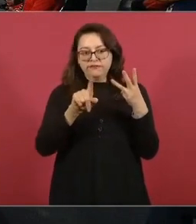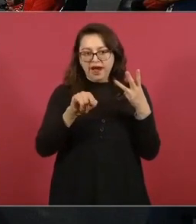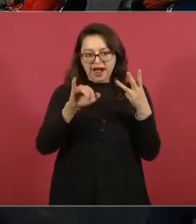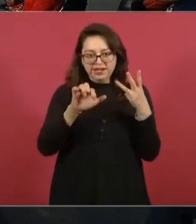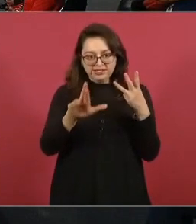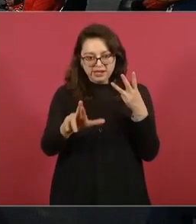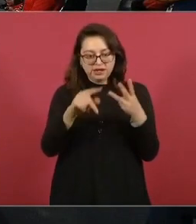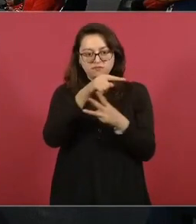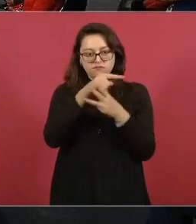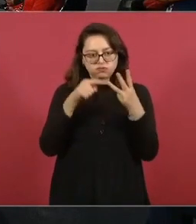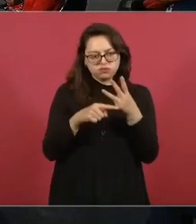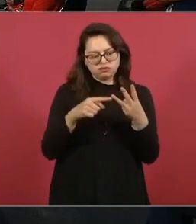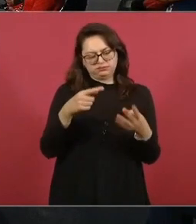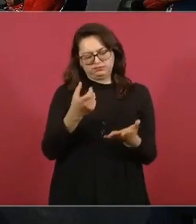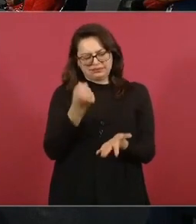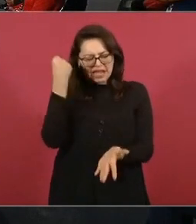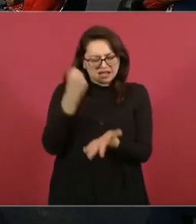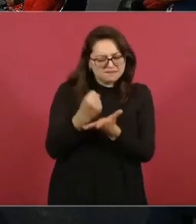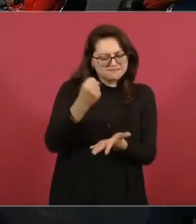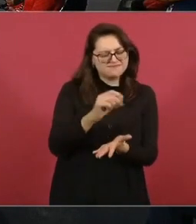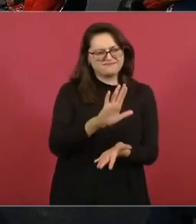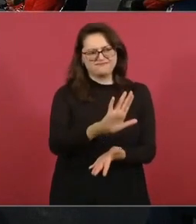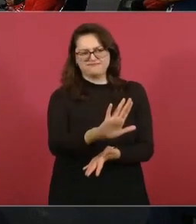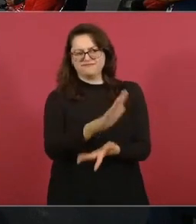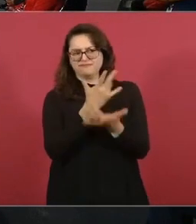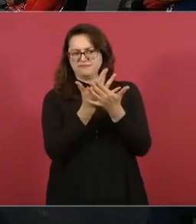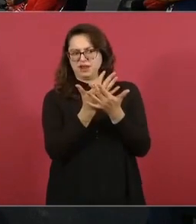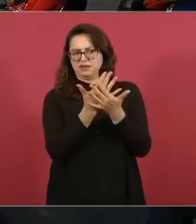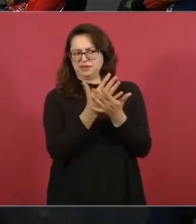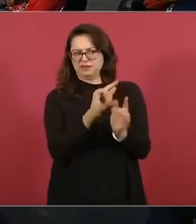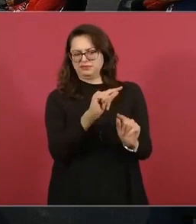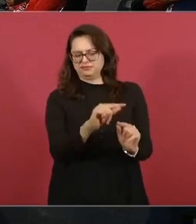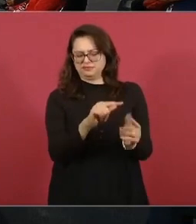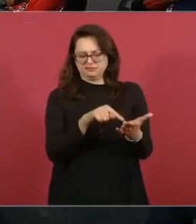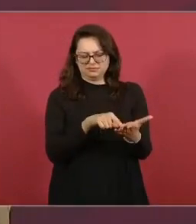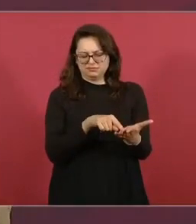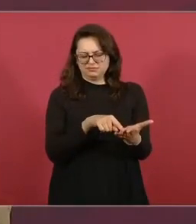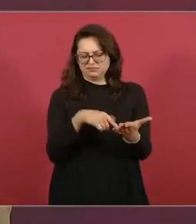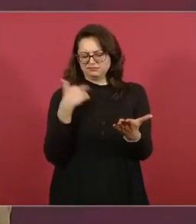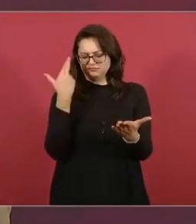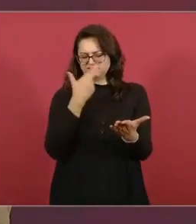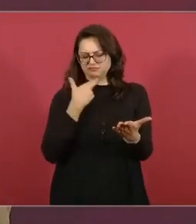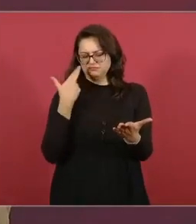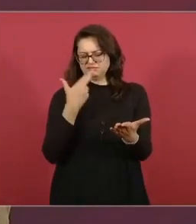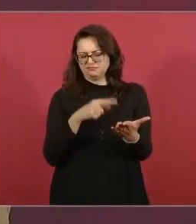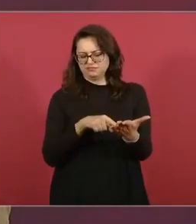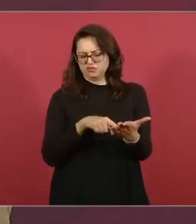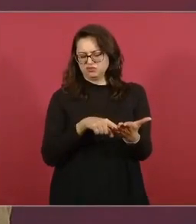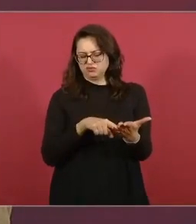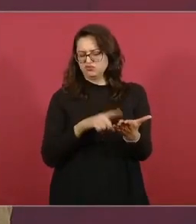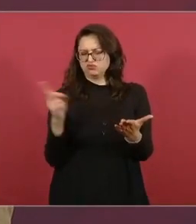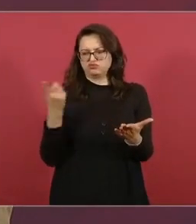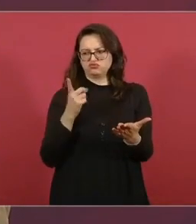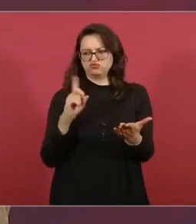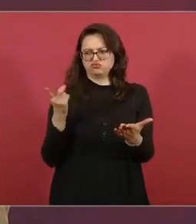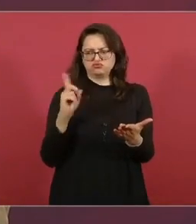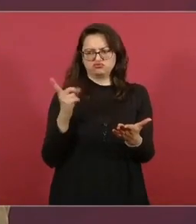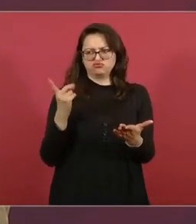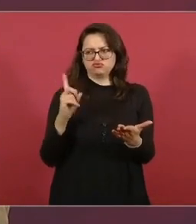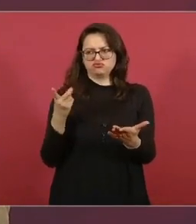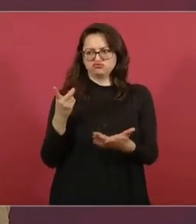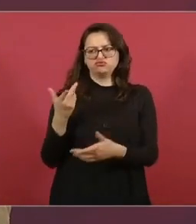recomendación para la autorización de una de las de Moderna y una de las de Pfizer y